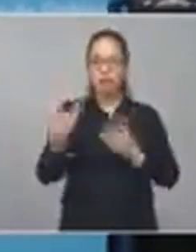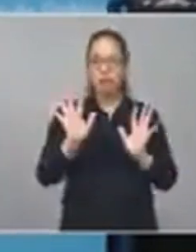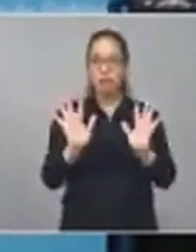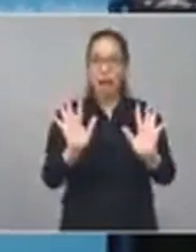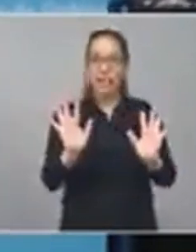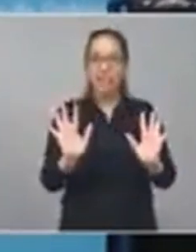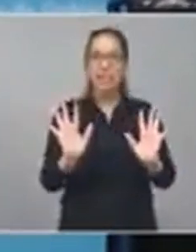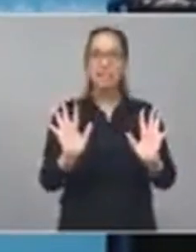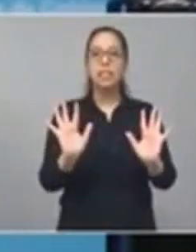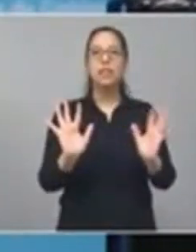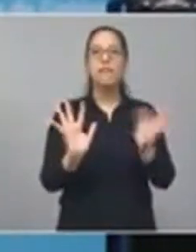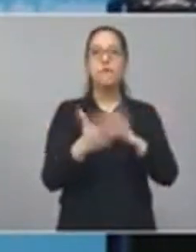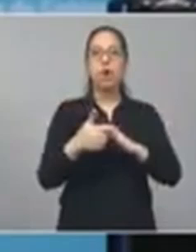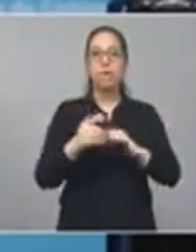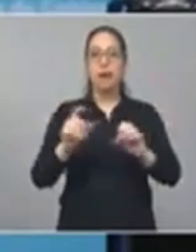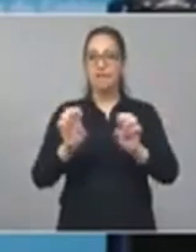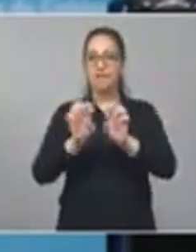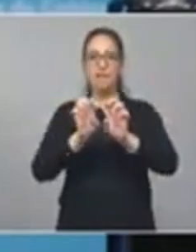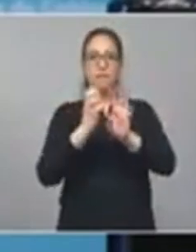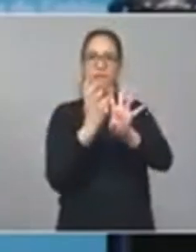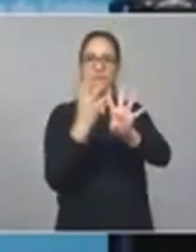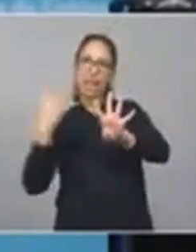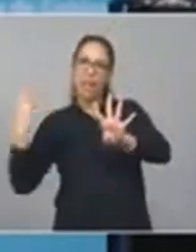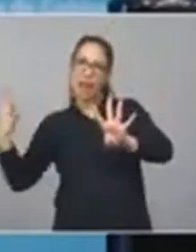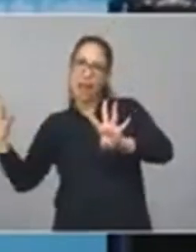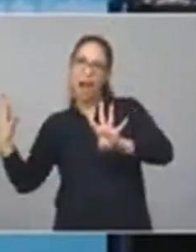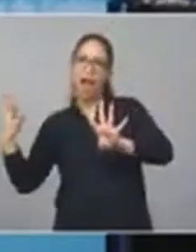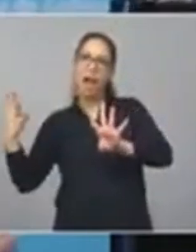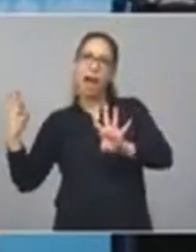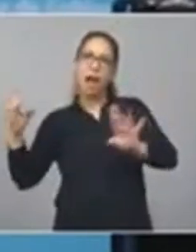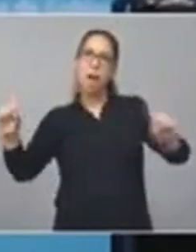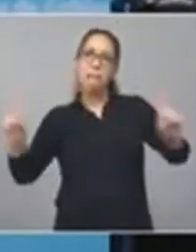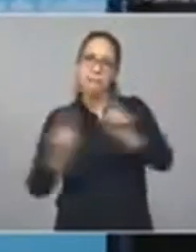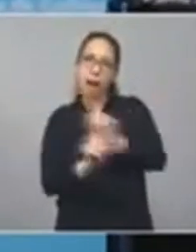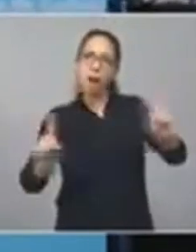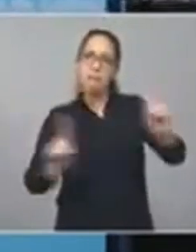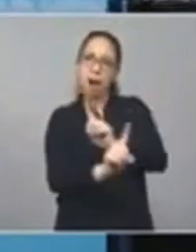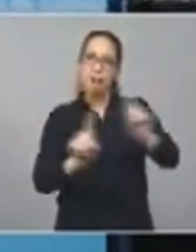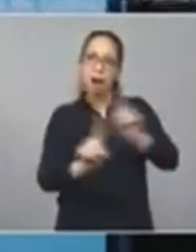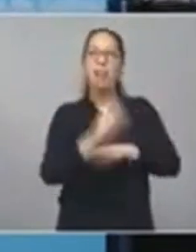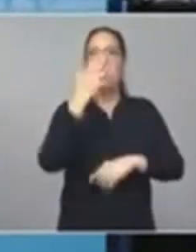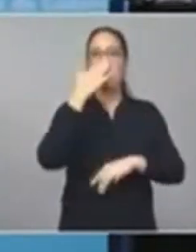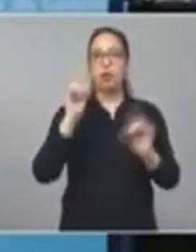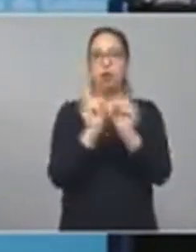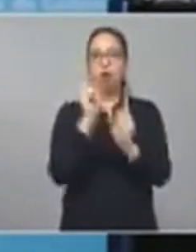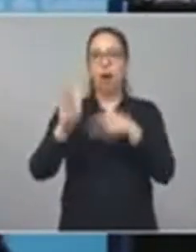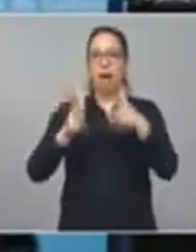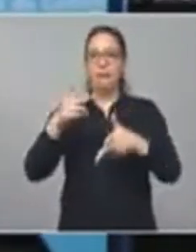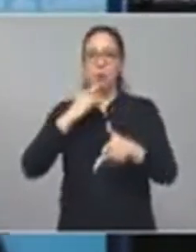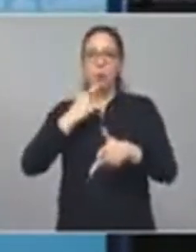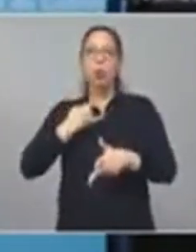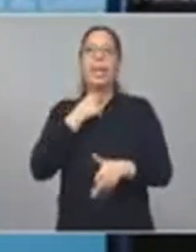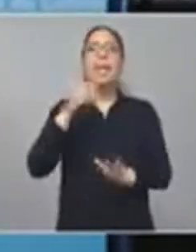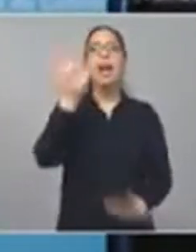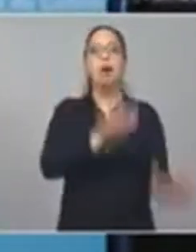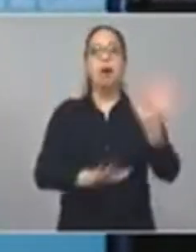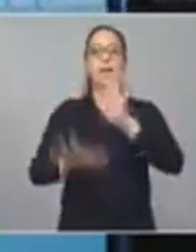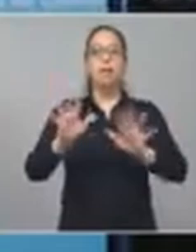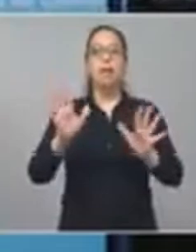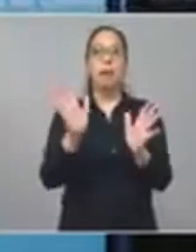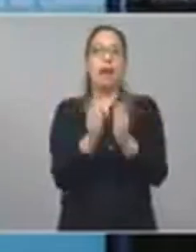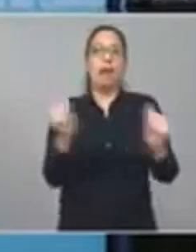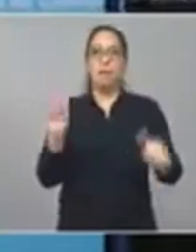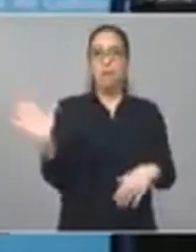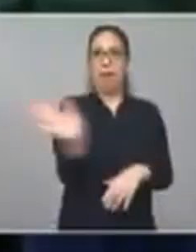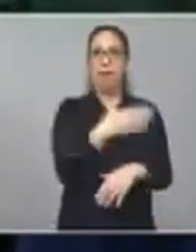una línea de montaje, digamos. Y bueno, después doy unas palabras sobre esto. Quería organizarlo para que sea más